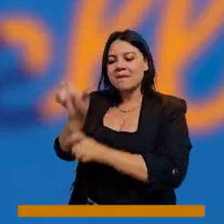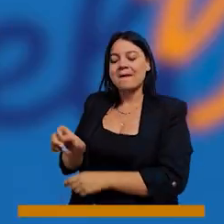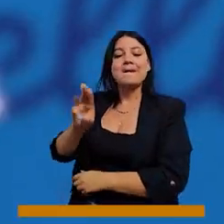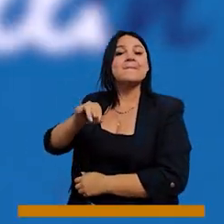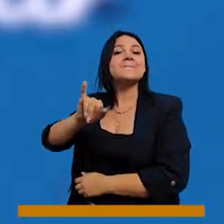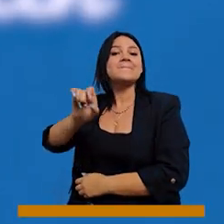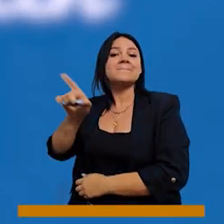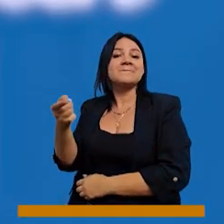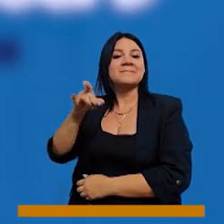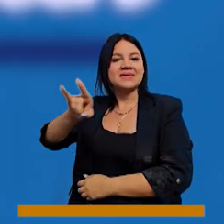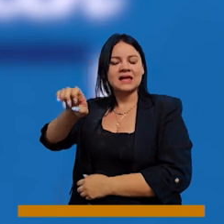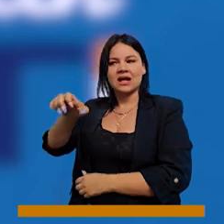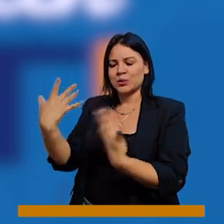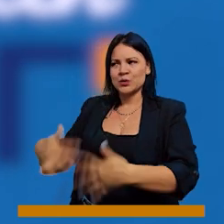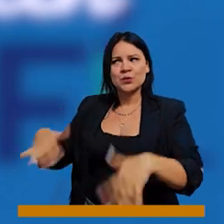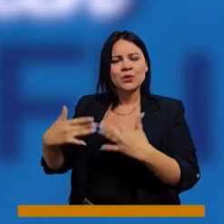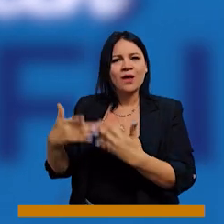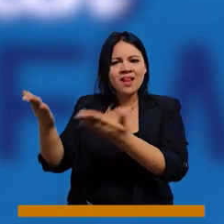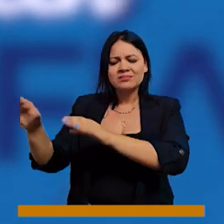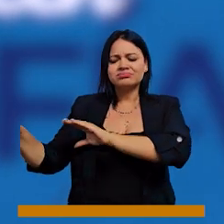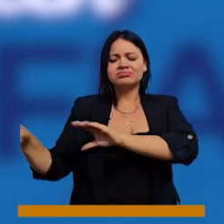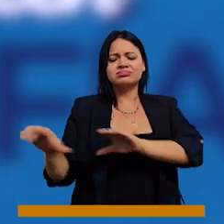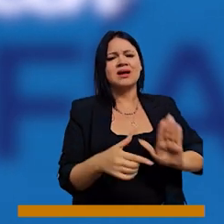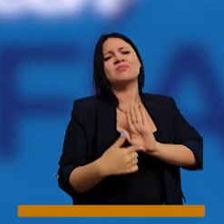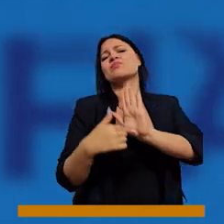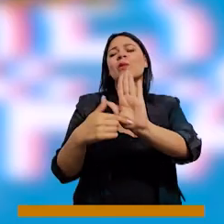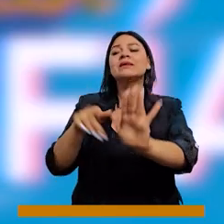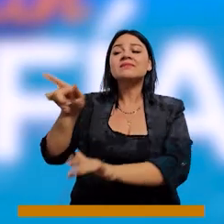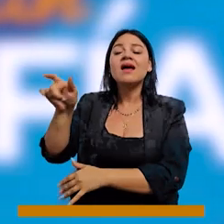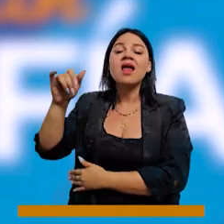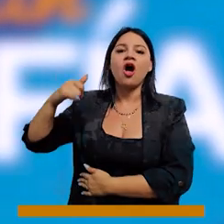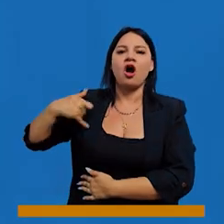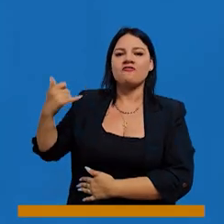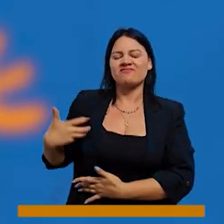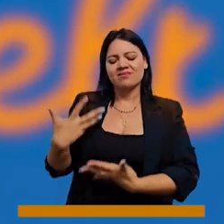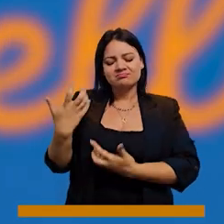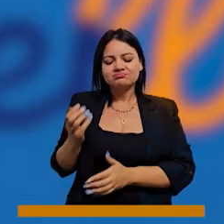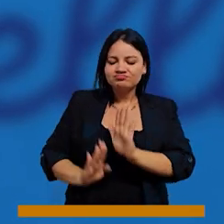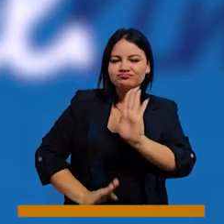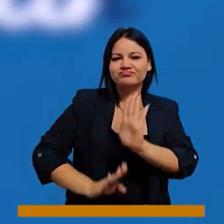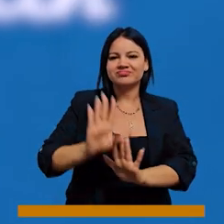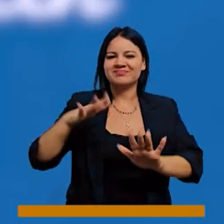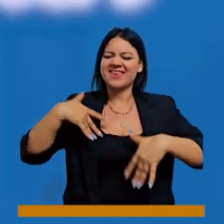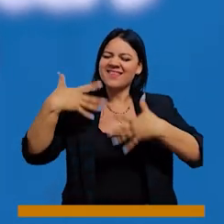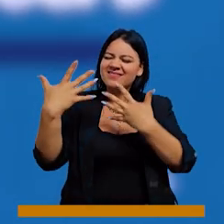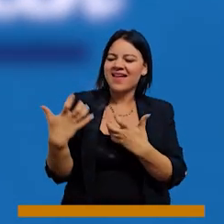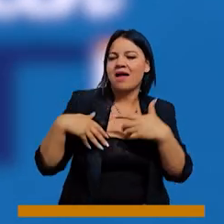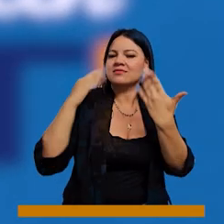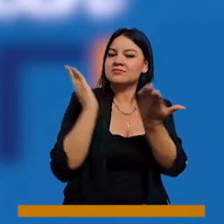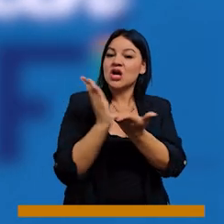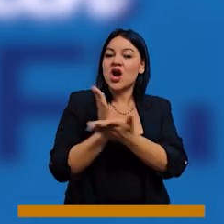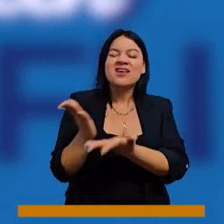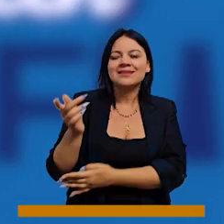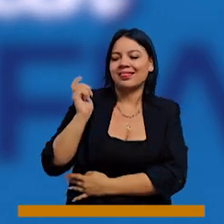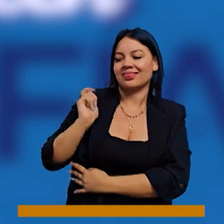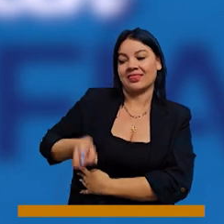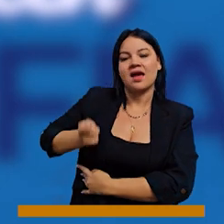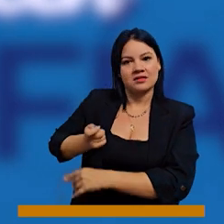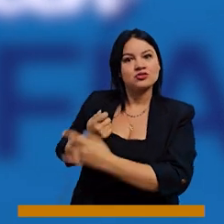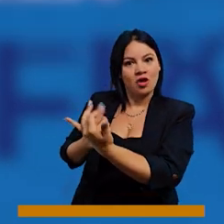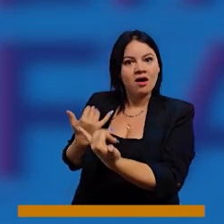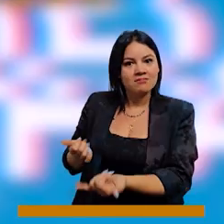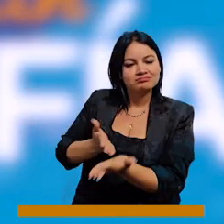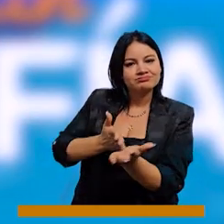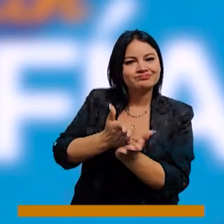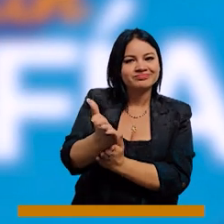Miguel Ángel Ortiz. Miguel es ejemplo de cómo un joven quiso salir adelante, quiso estudiar su carrera de derecho,